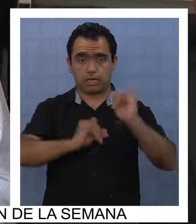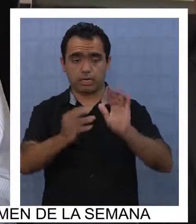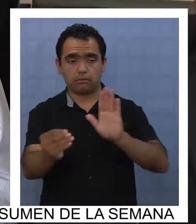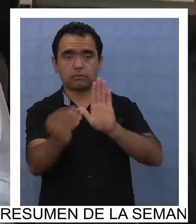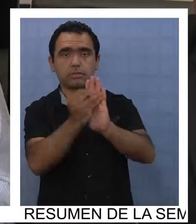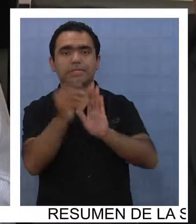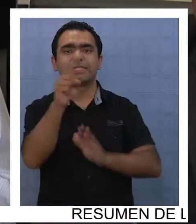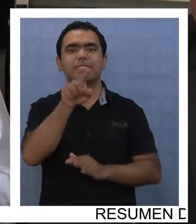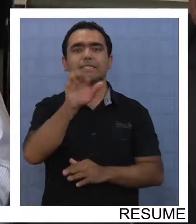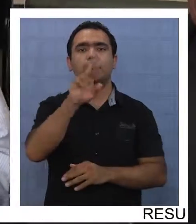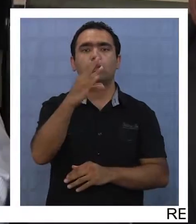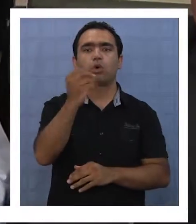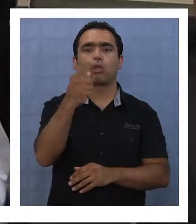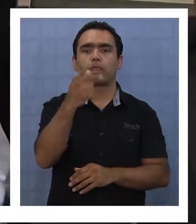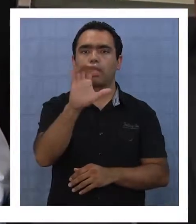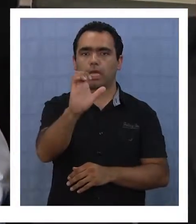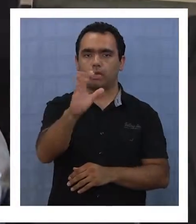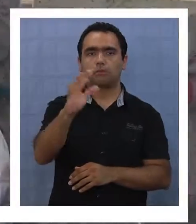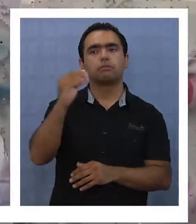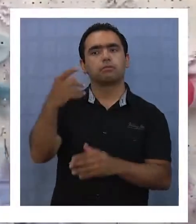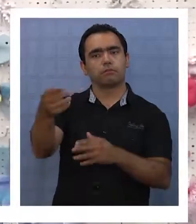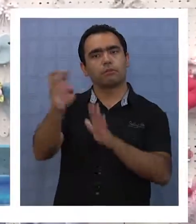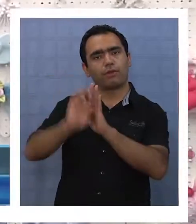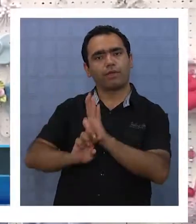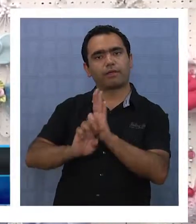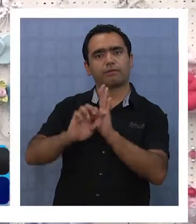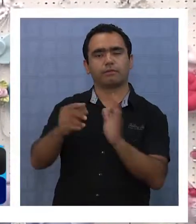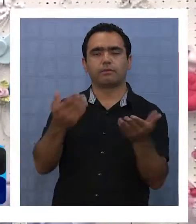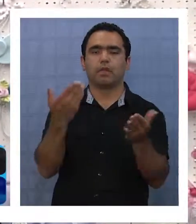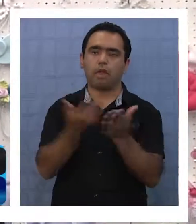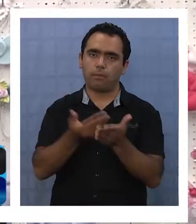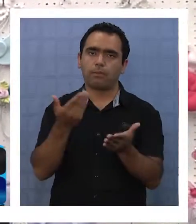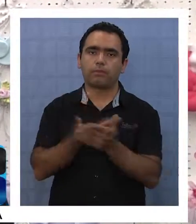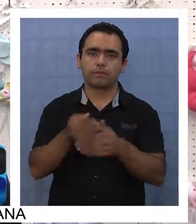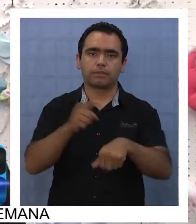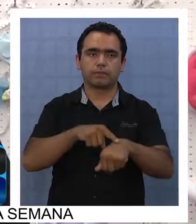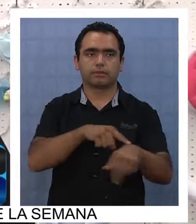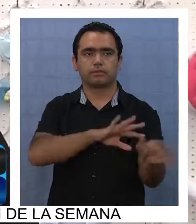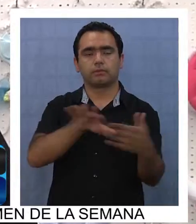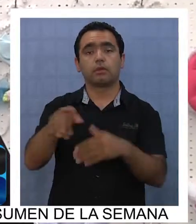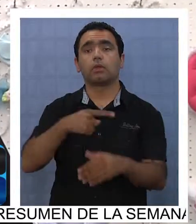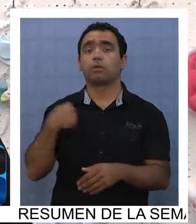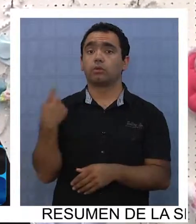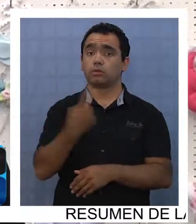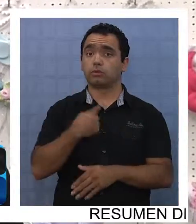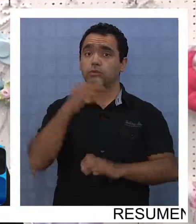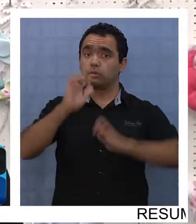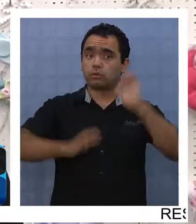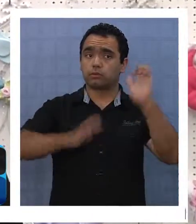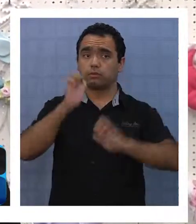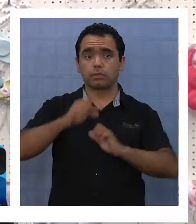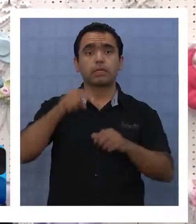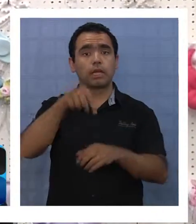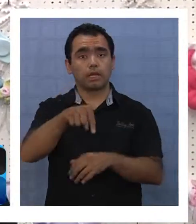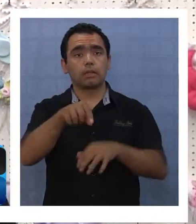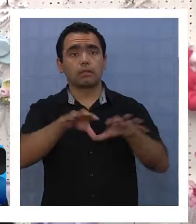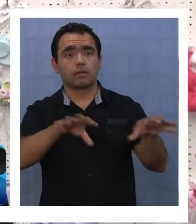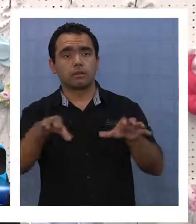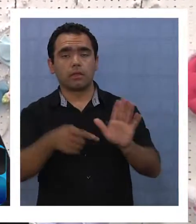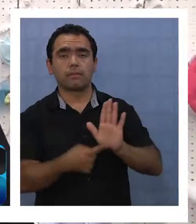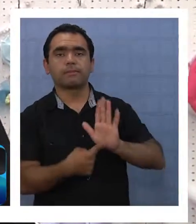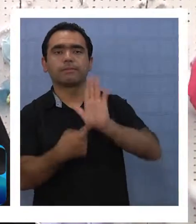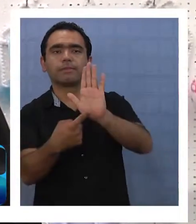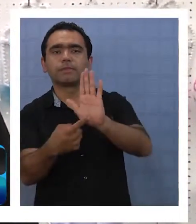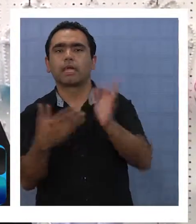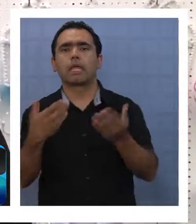eso nos deja muy contentos, porque hemos aprovechado los instrumentos. Para nosotros los emprendedores este es un punto, una vicina, de poder mostrar lo que uno hace,